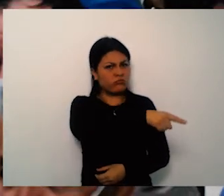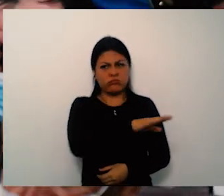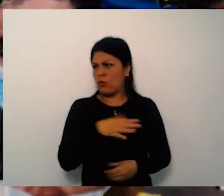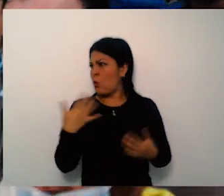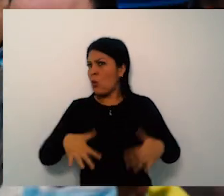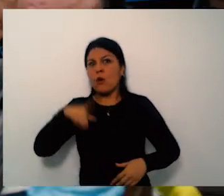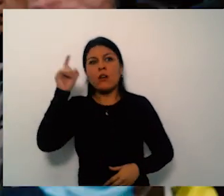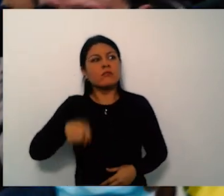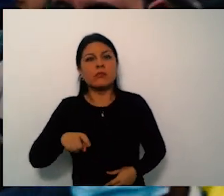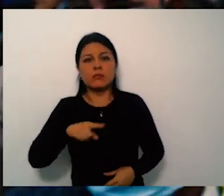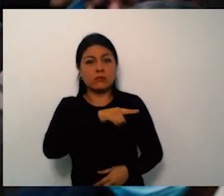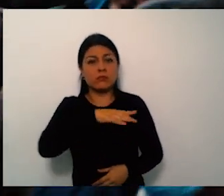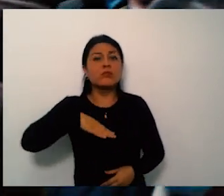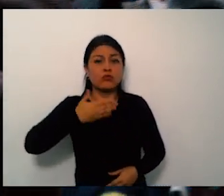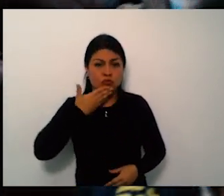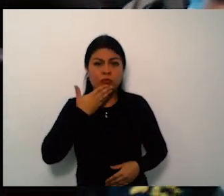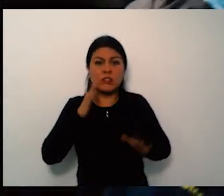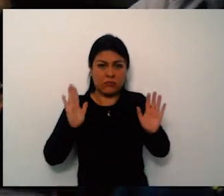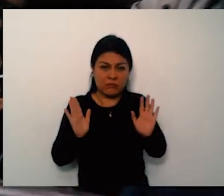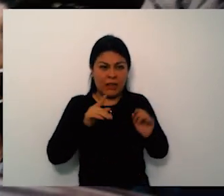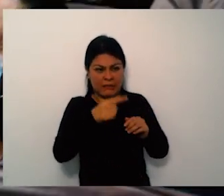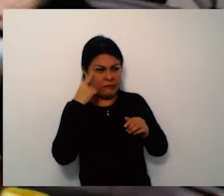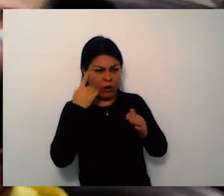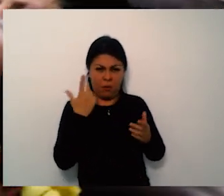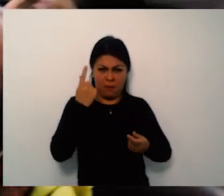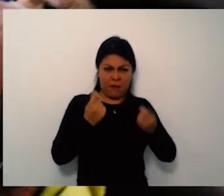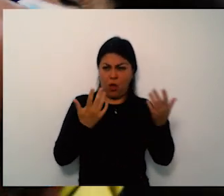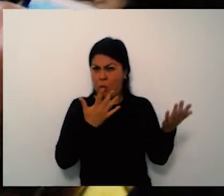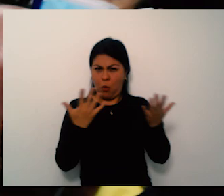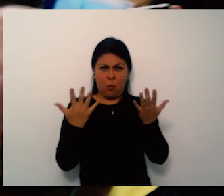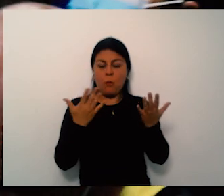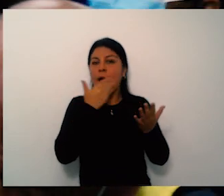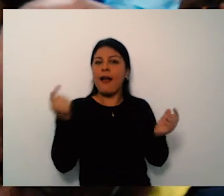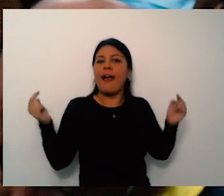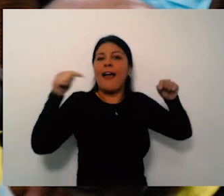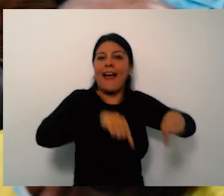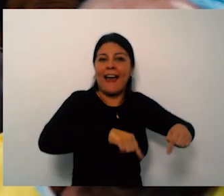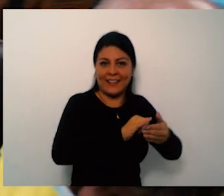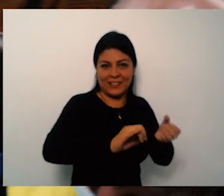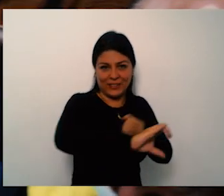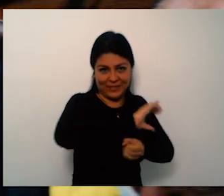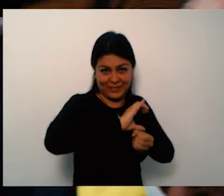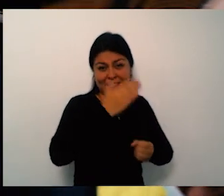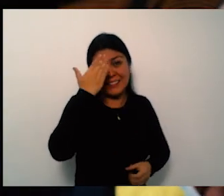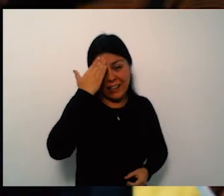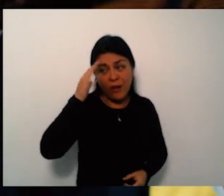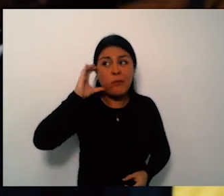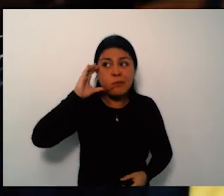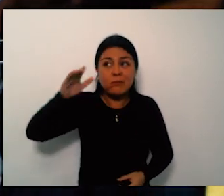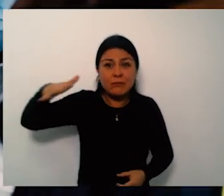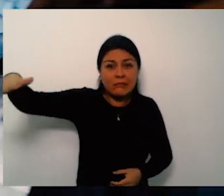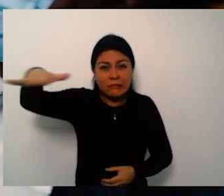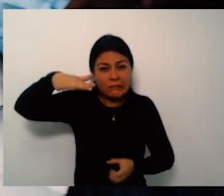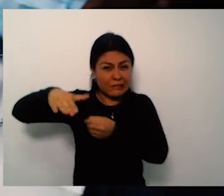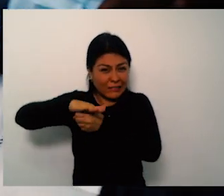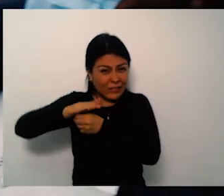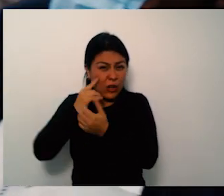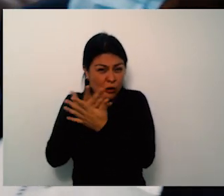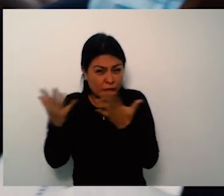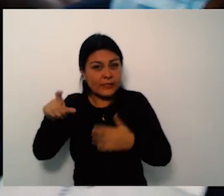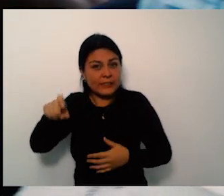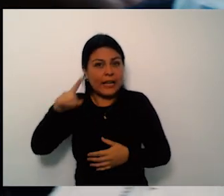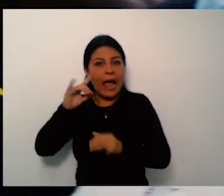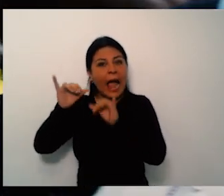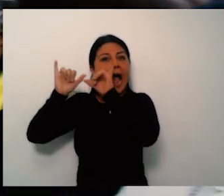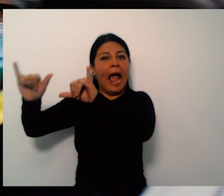tenemos hay momentos donde les salen otras oportunidades y se van o de Bogotá o del país en este